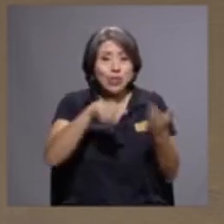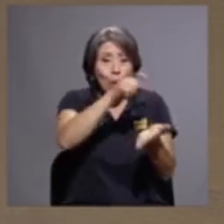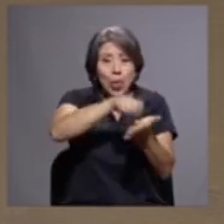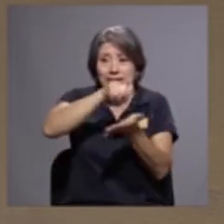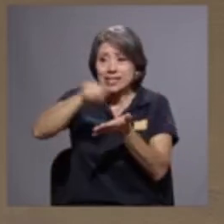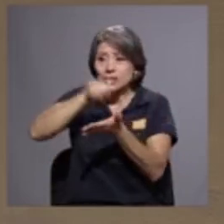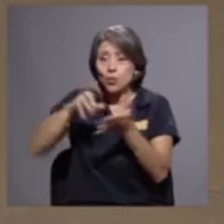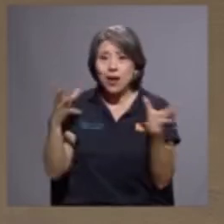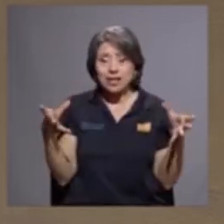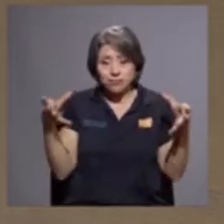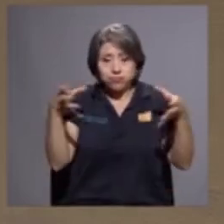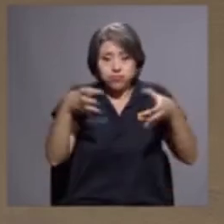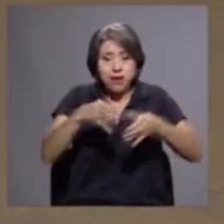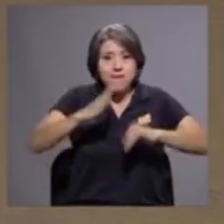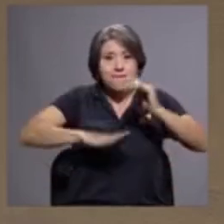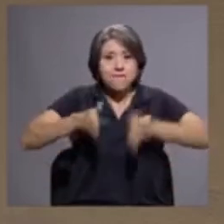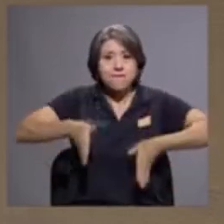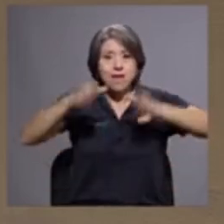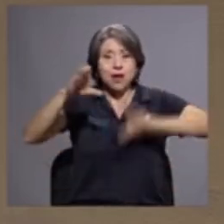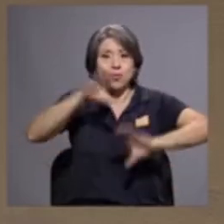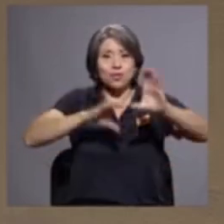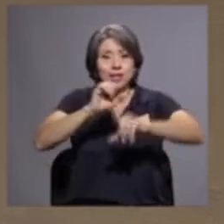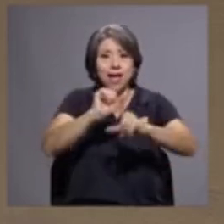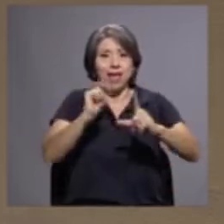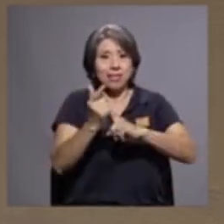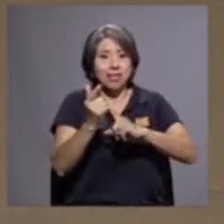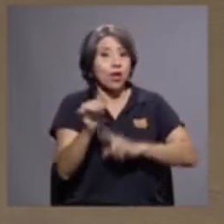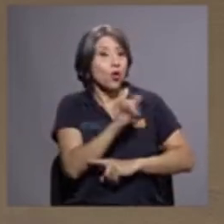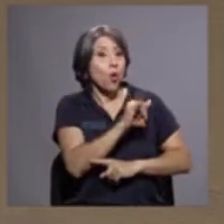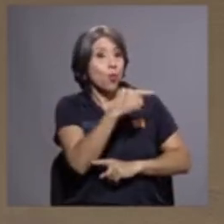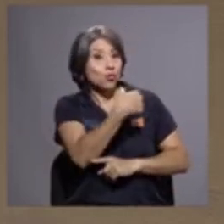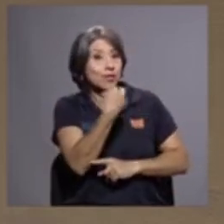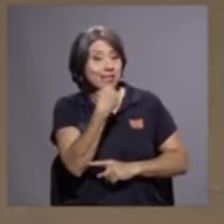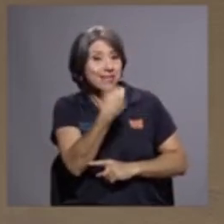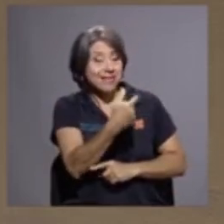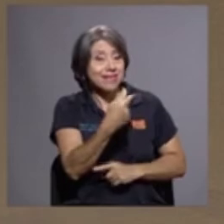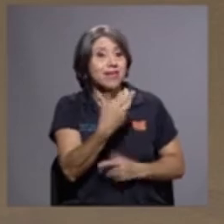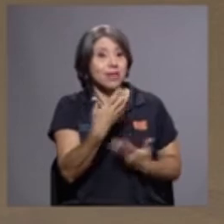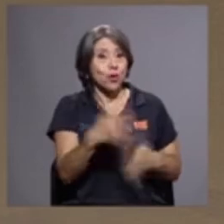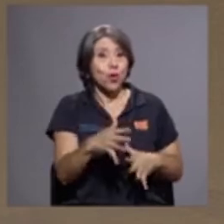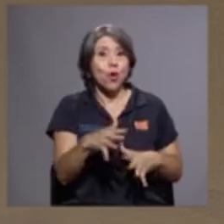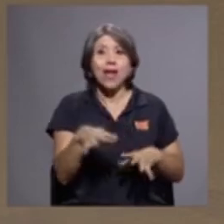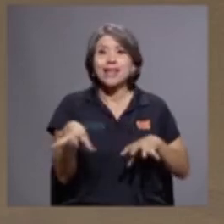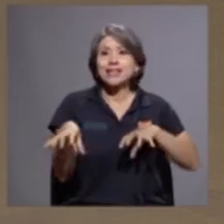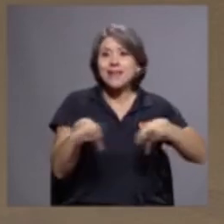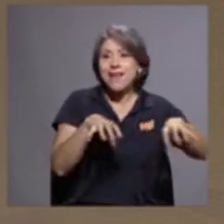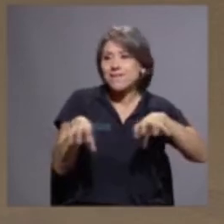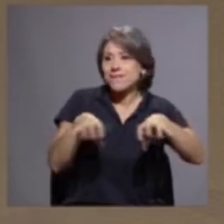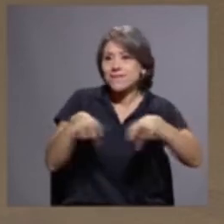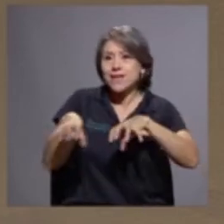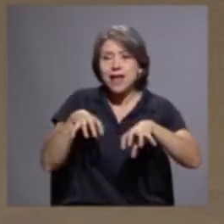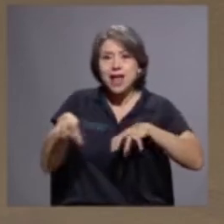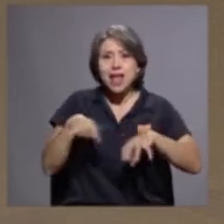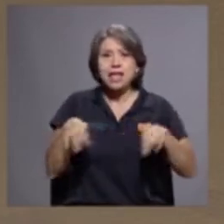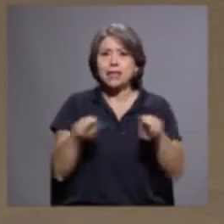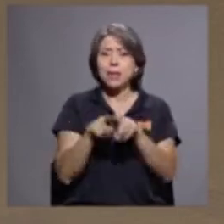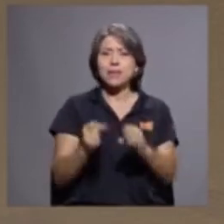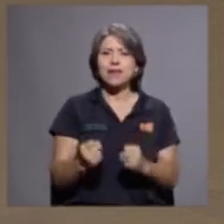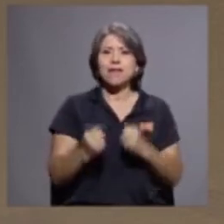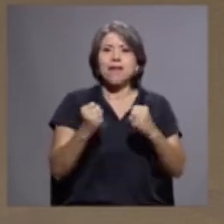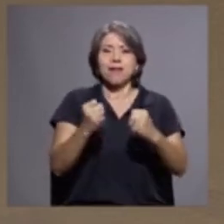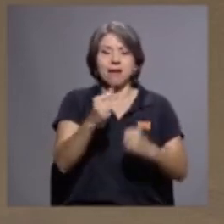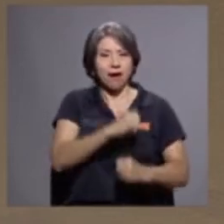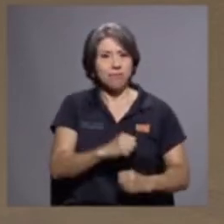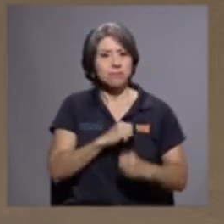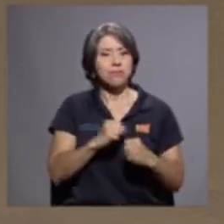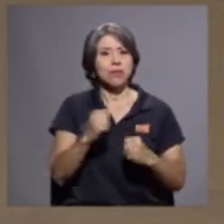facultad, una facultad que, como usted reconoció antes de iniciar hoy, efervescente y también enérgica para